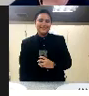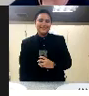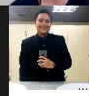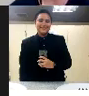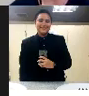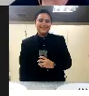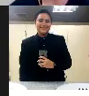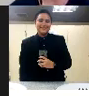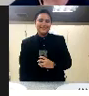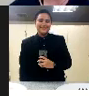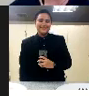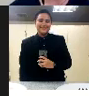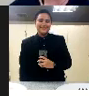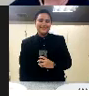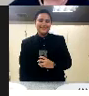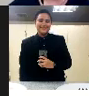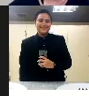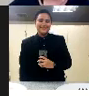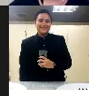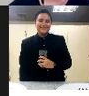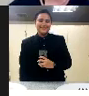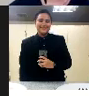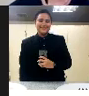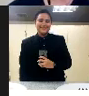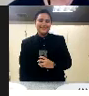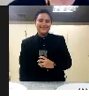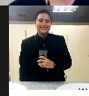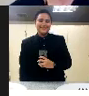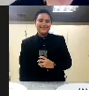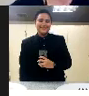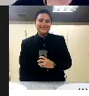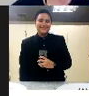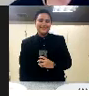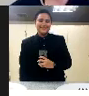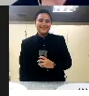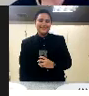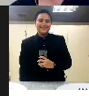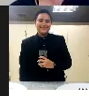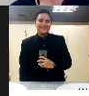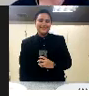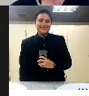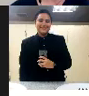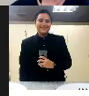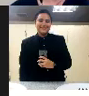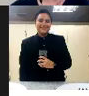plazo tres o cinco años vista que está después de la misión pero justo antes de cumplir tu propósito